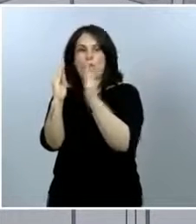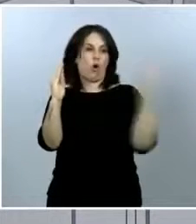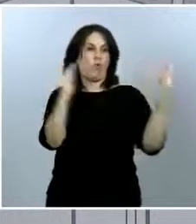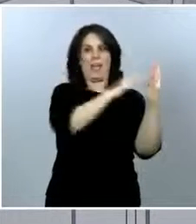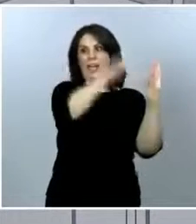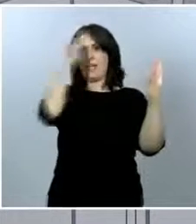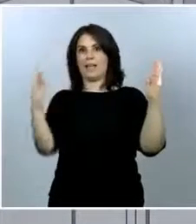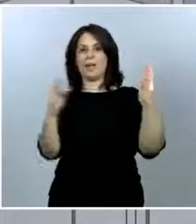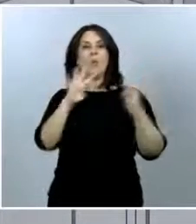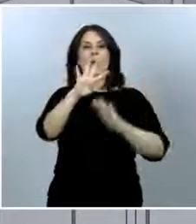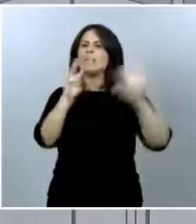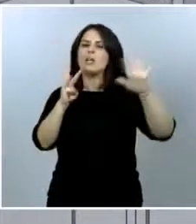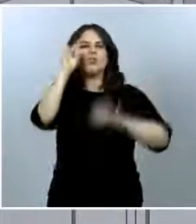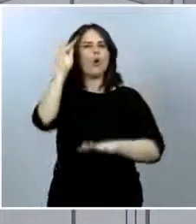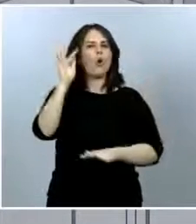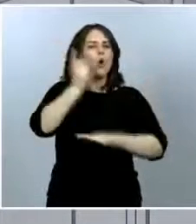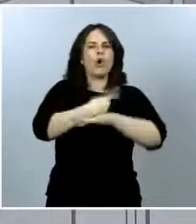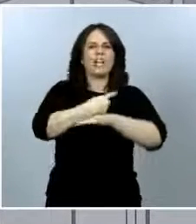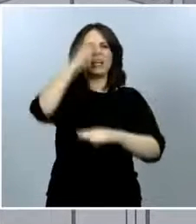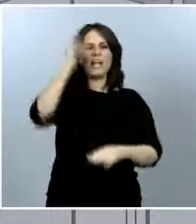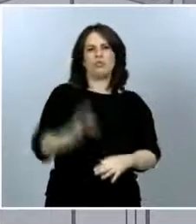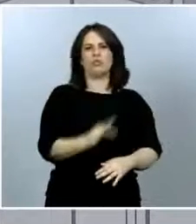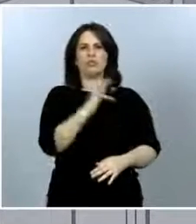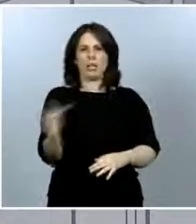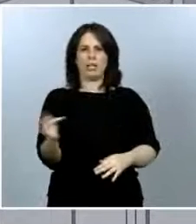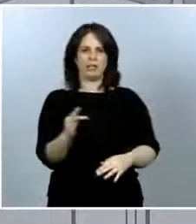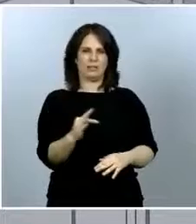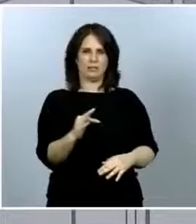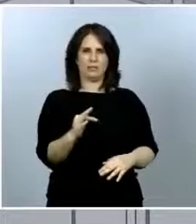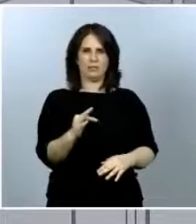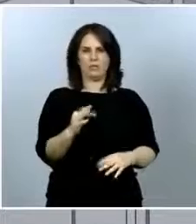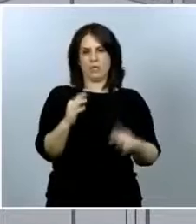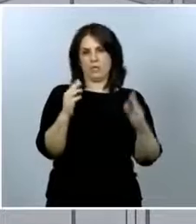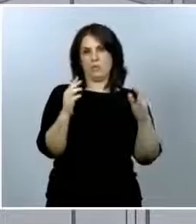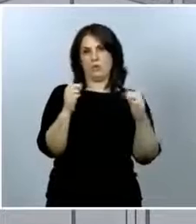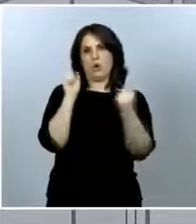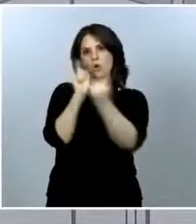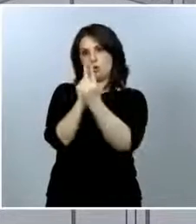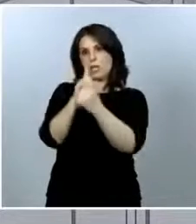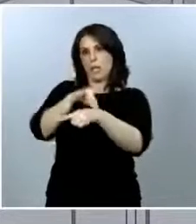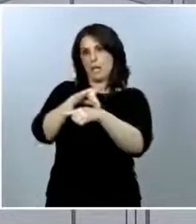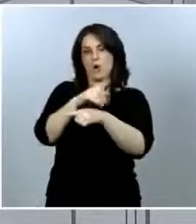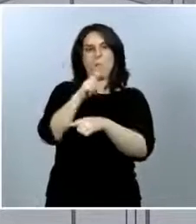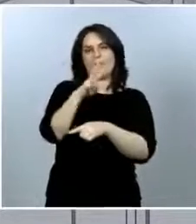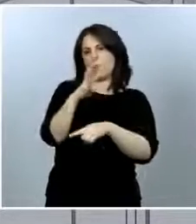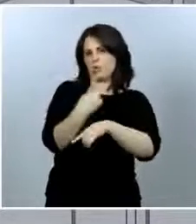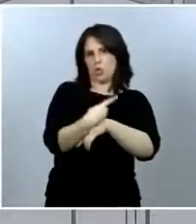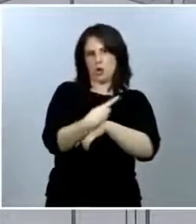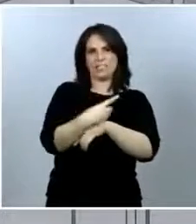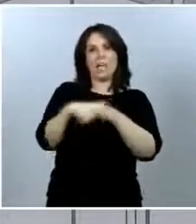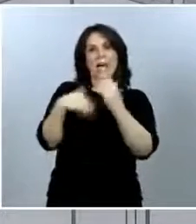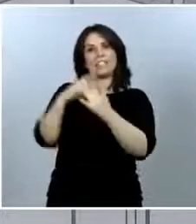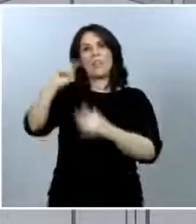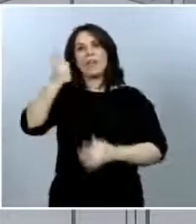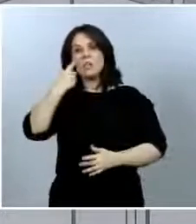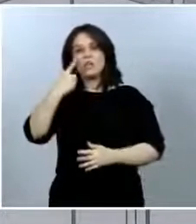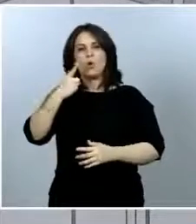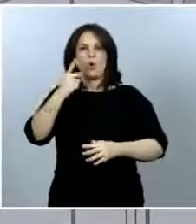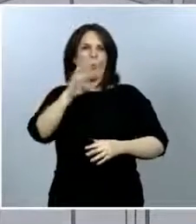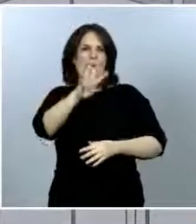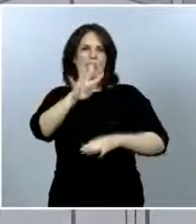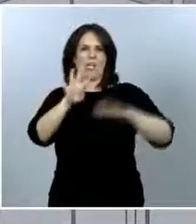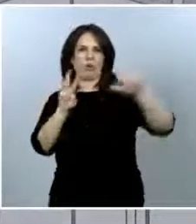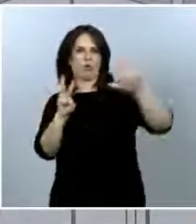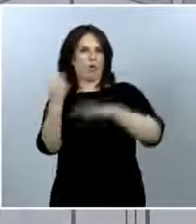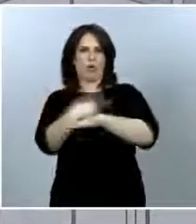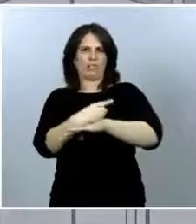horas y desde inicio de consulta al diagnóstico 24 horas. Esto nos da una oportunidad muy importante a la hora de detectar los nuevos